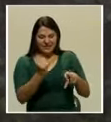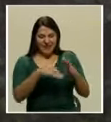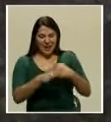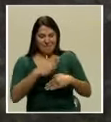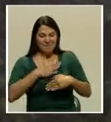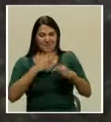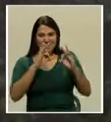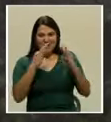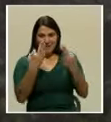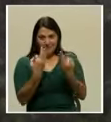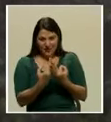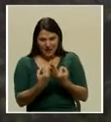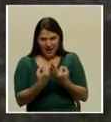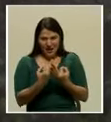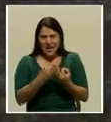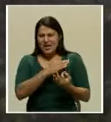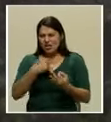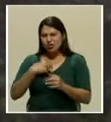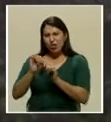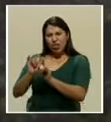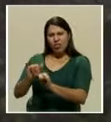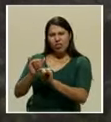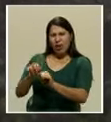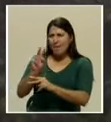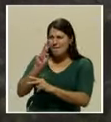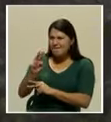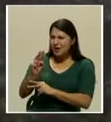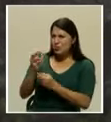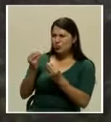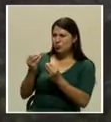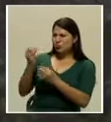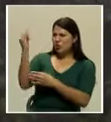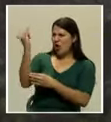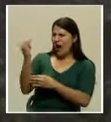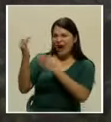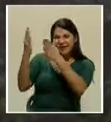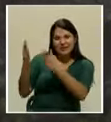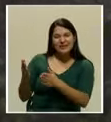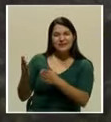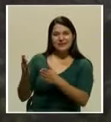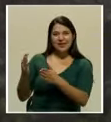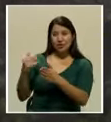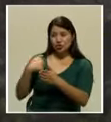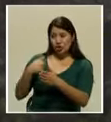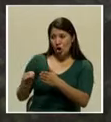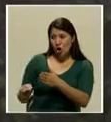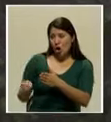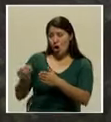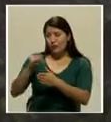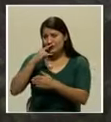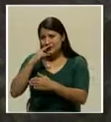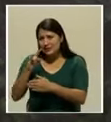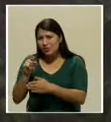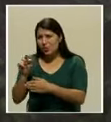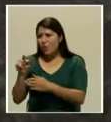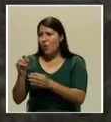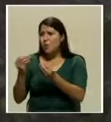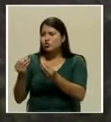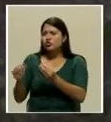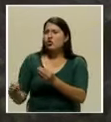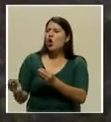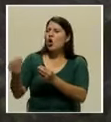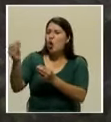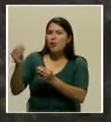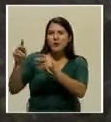visto tantos artistas durante mi juventud y mi niñez, de tránsito, los muchachos, muchachas que estaban ahí,